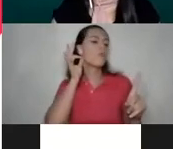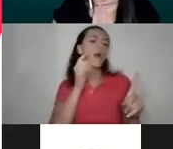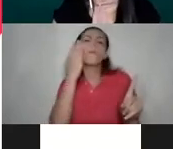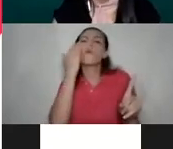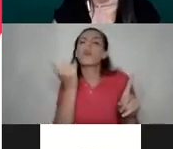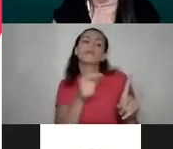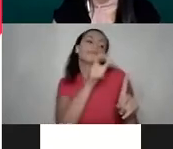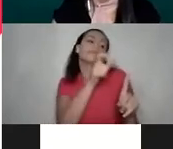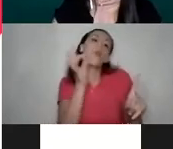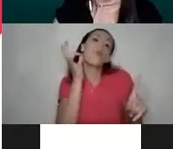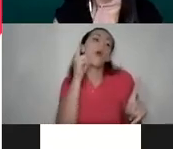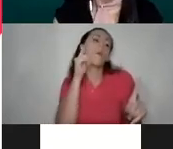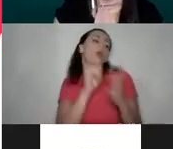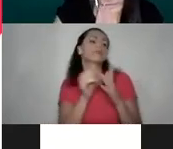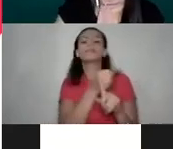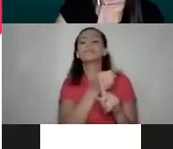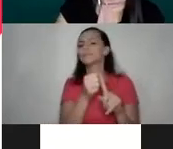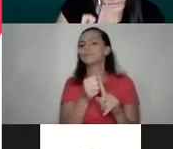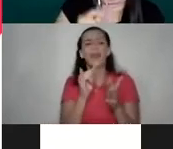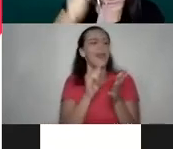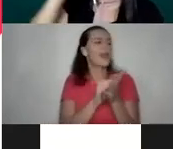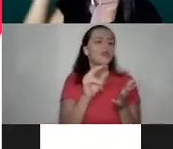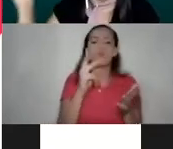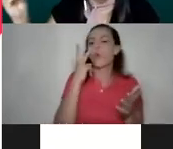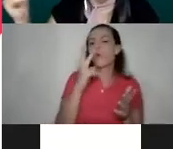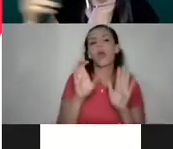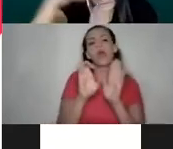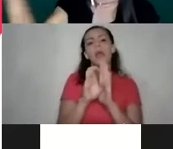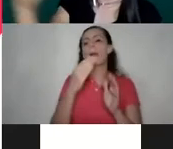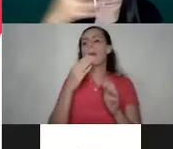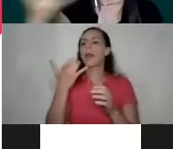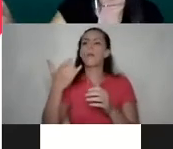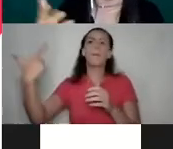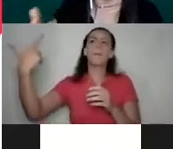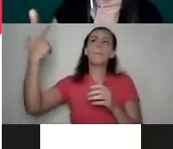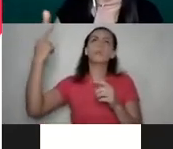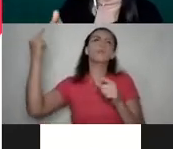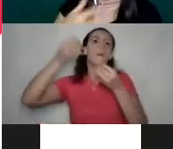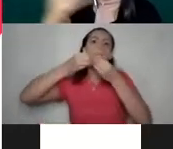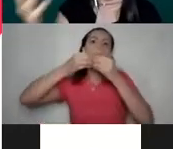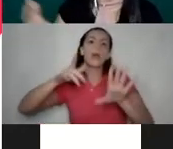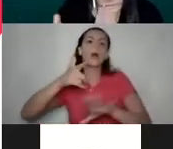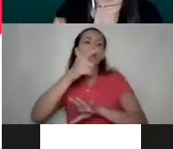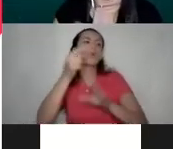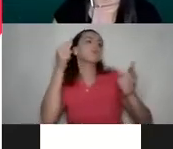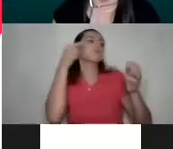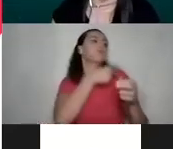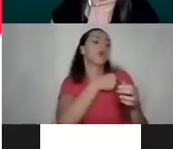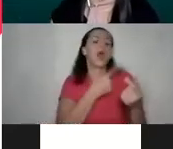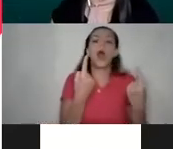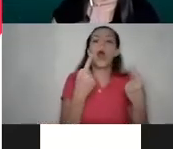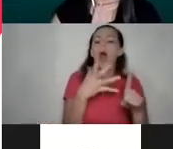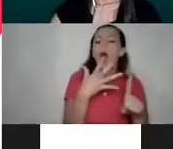de ser mujeres. no tiene que ver con una bala perdida en un, digamos, en alguna situación, algún encuentro